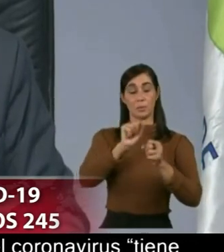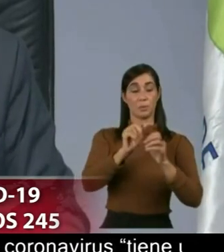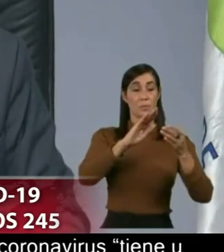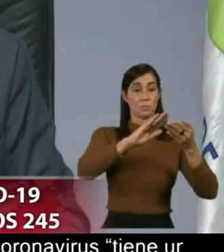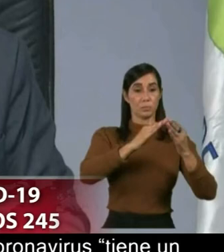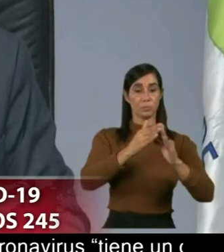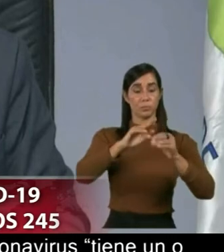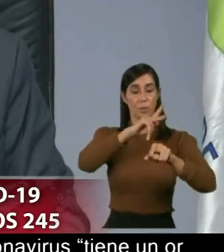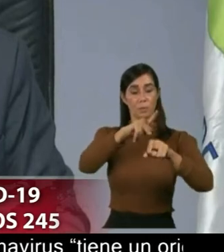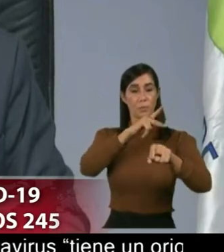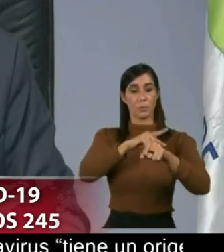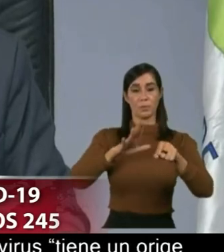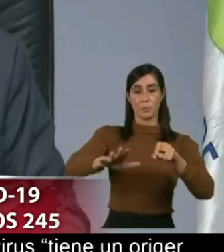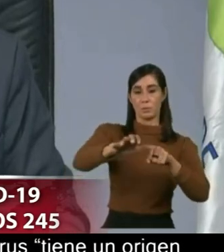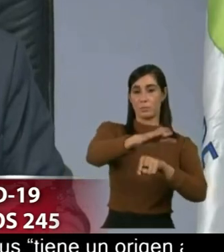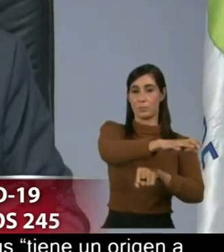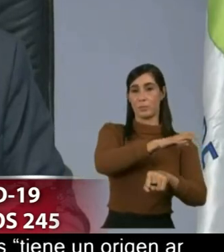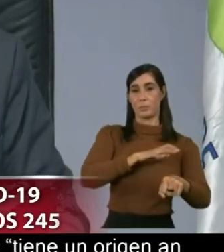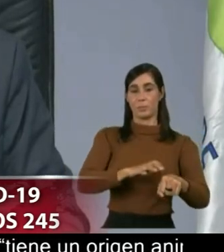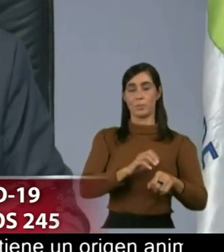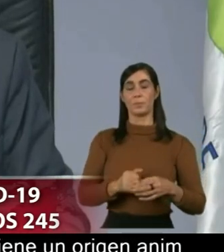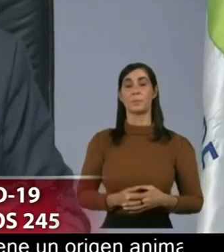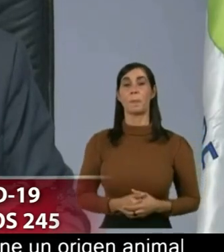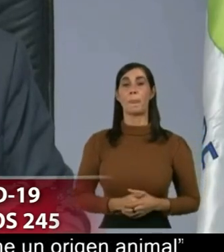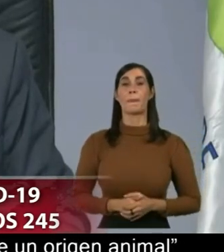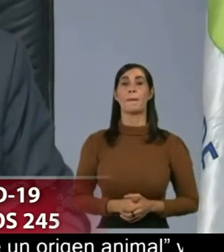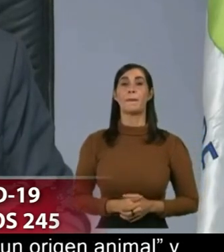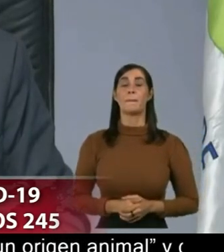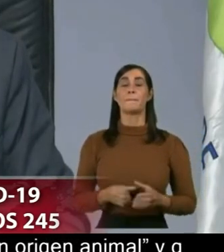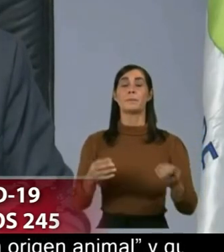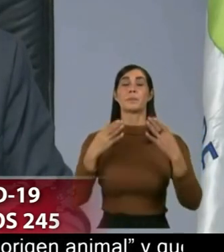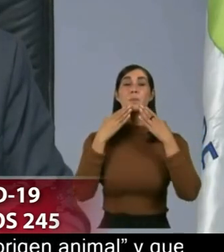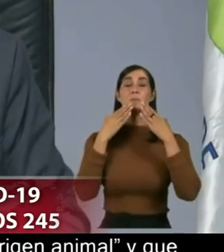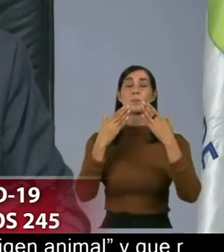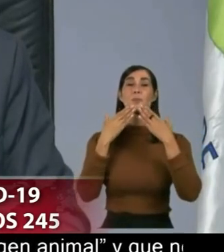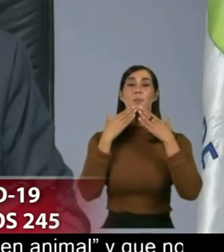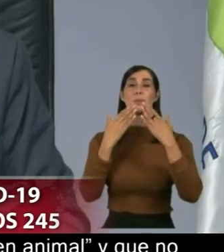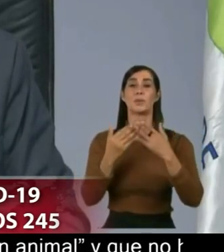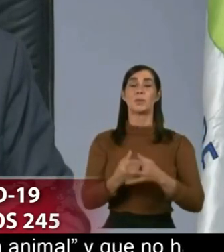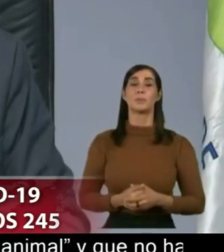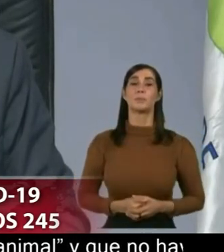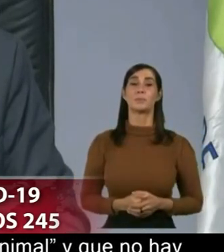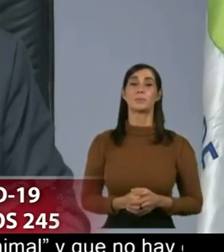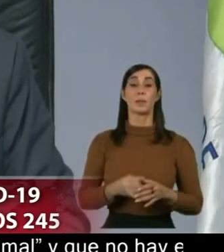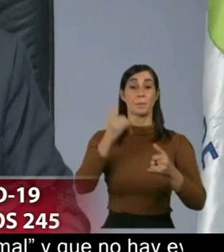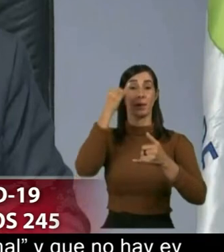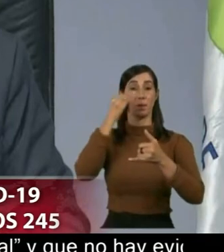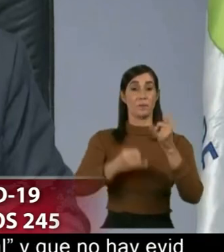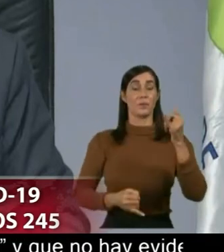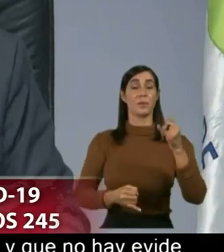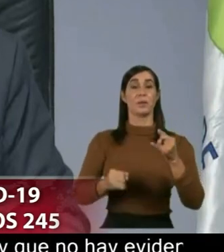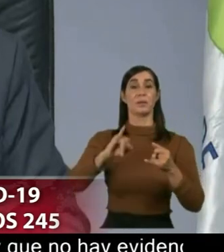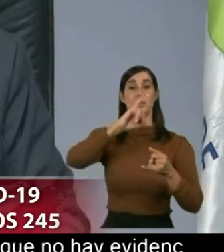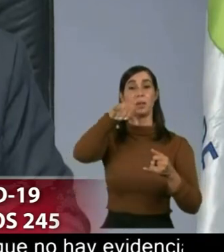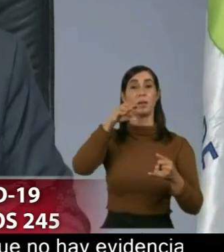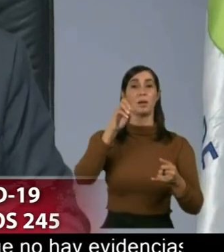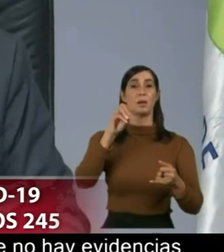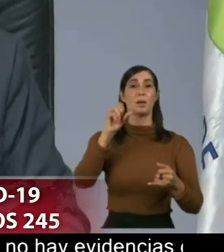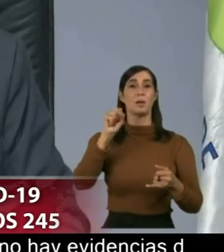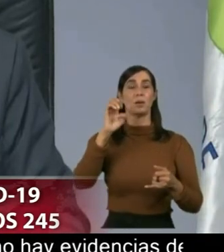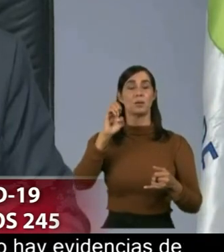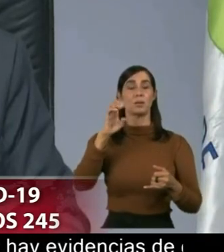y a nivel general muchas gracias ministro para concluir tenemos a José Monegro